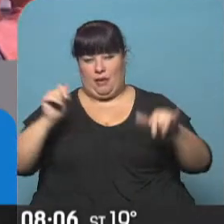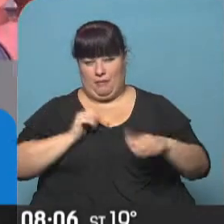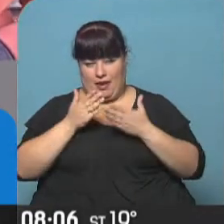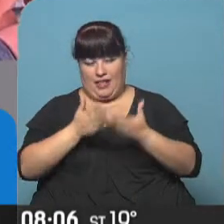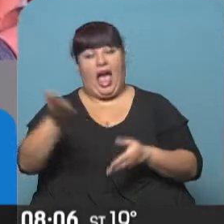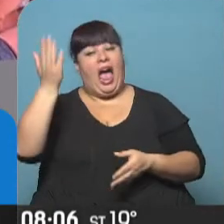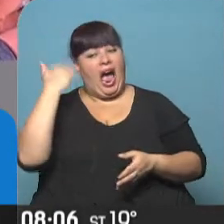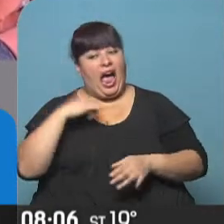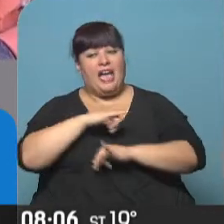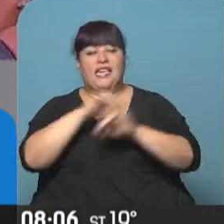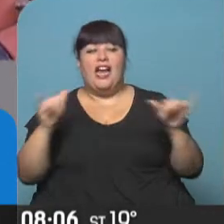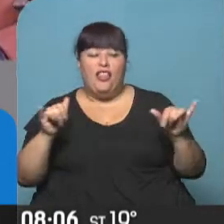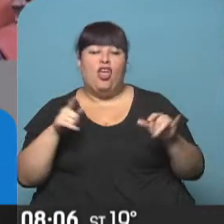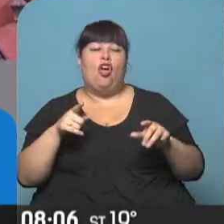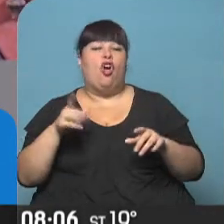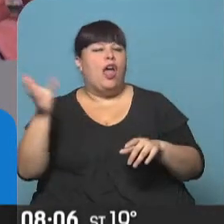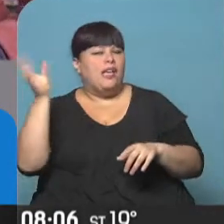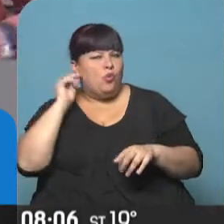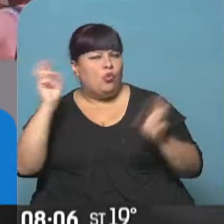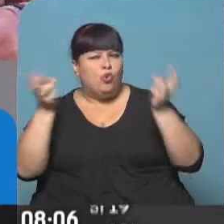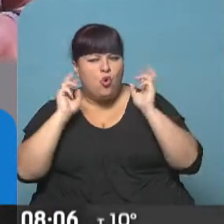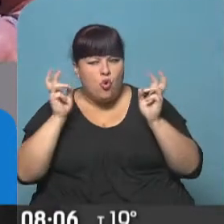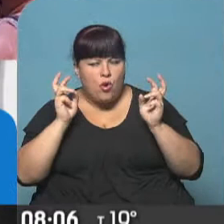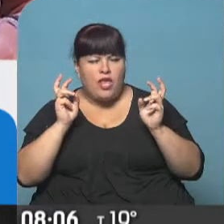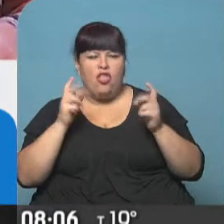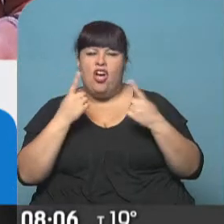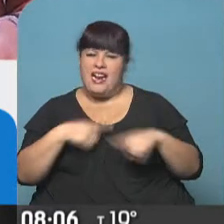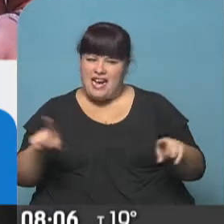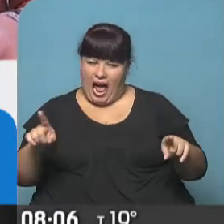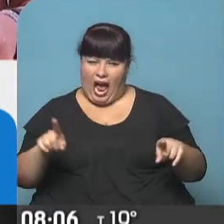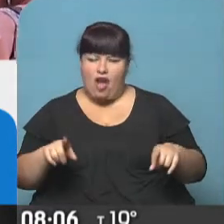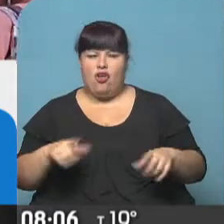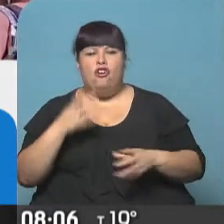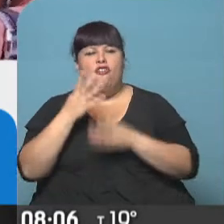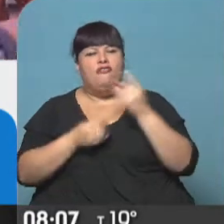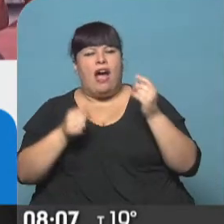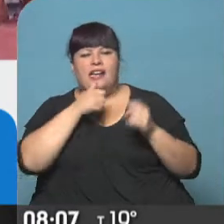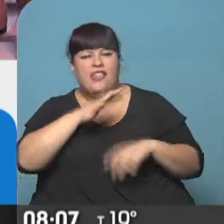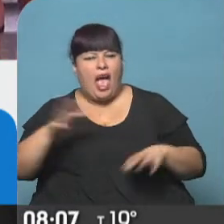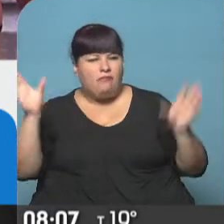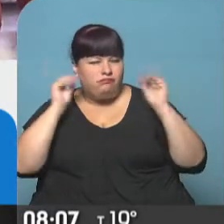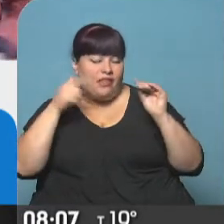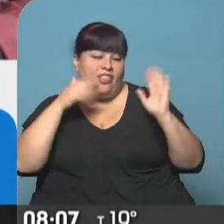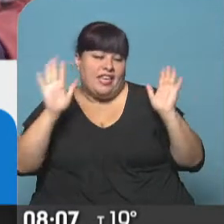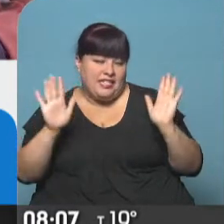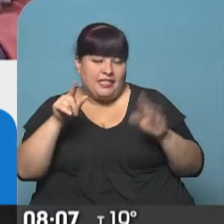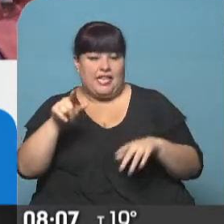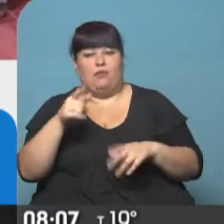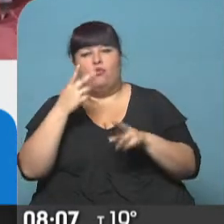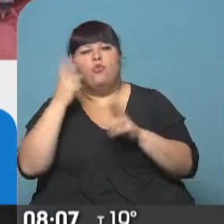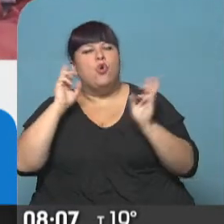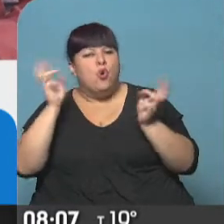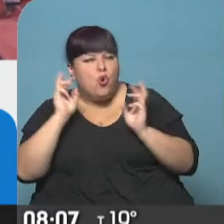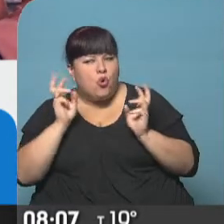en la jornada de ayer dijeron que se había escuchado este ruido extraño, esta anomalía hidroacústica, si lo llaman, por supuesto, un